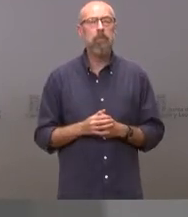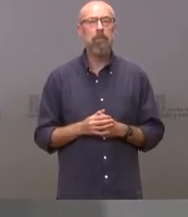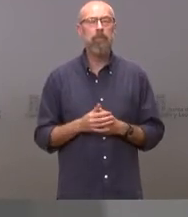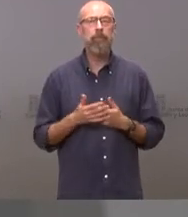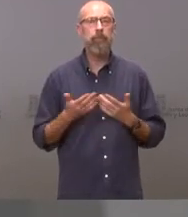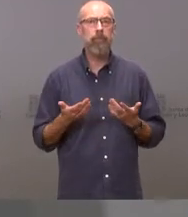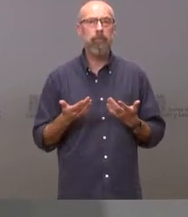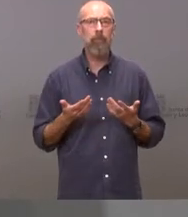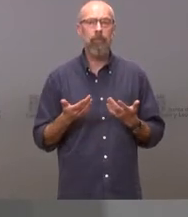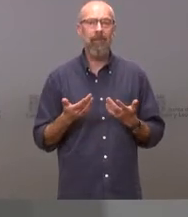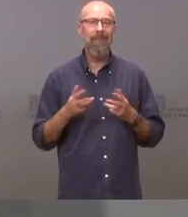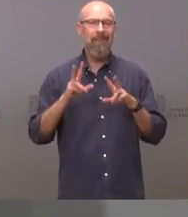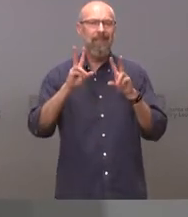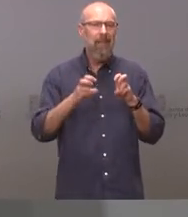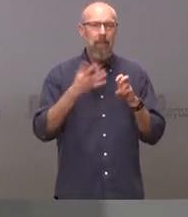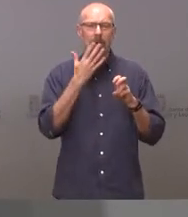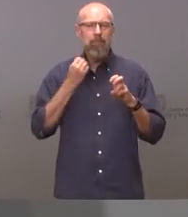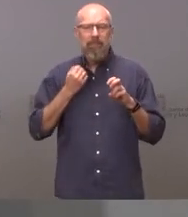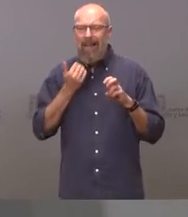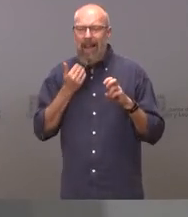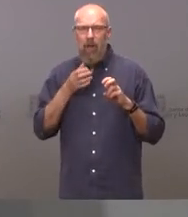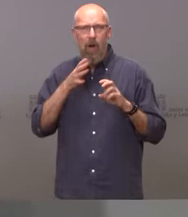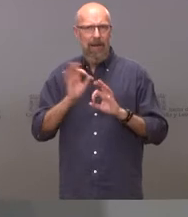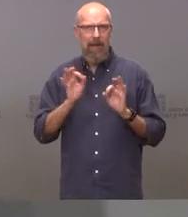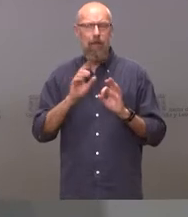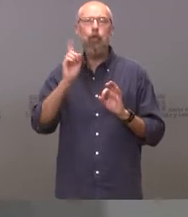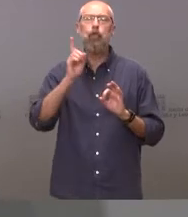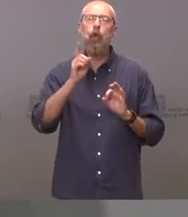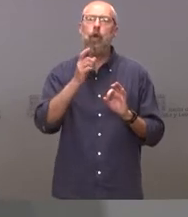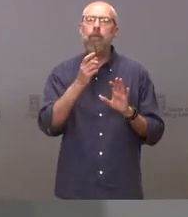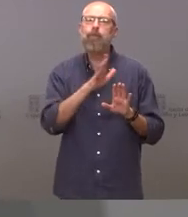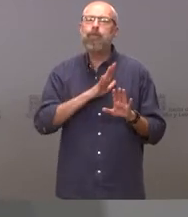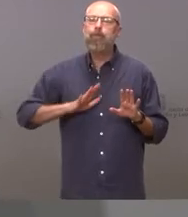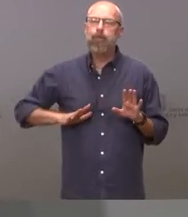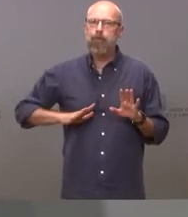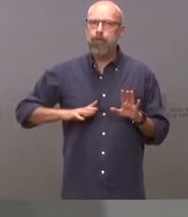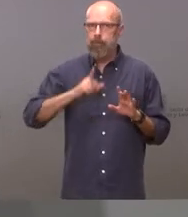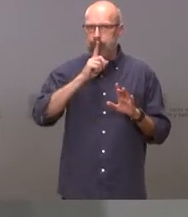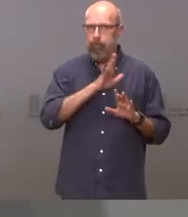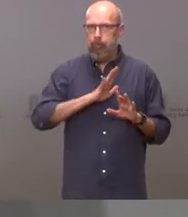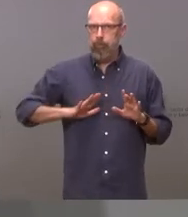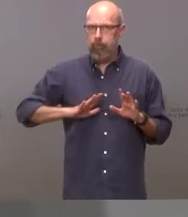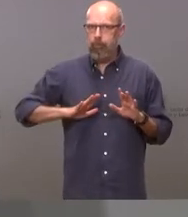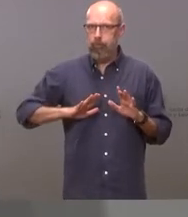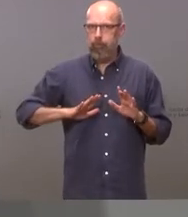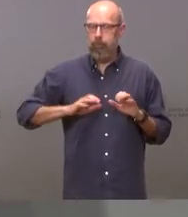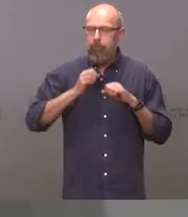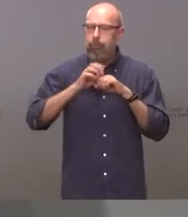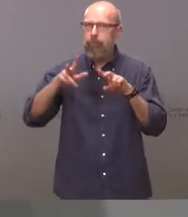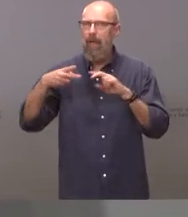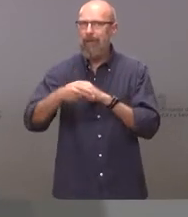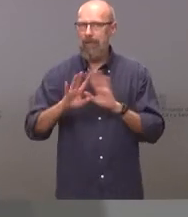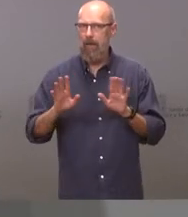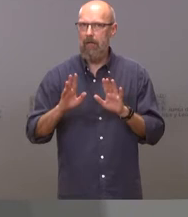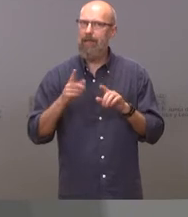ocultación en este momento hay reserva reserva son dos cosas diferentes